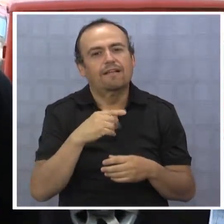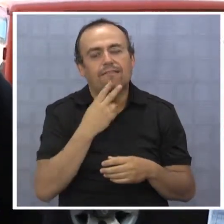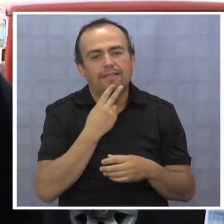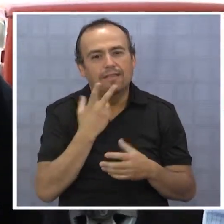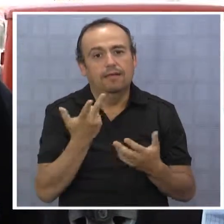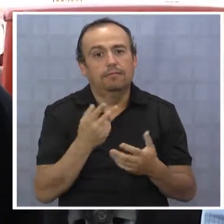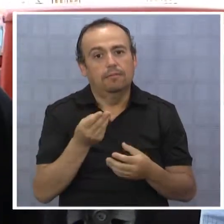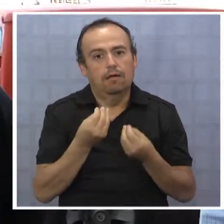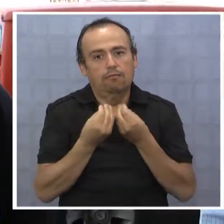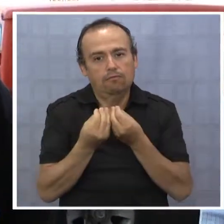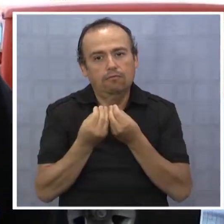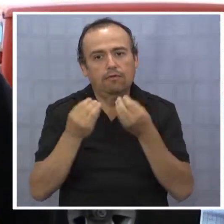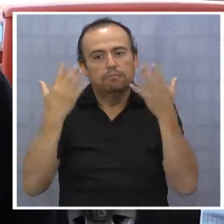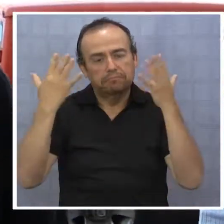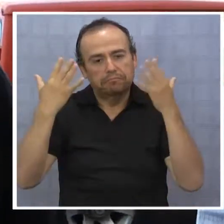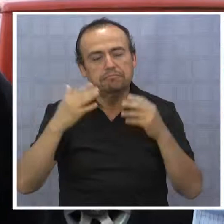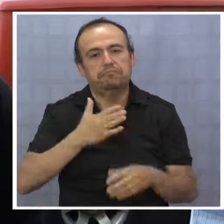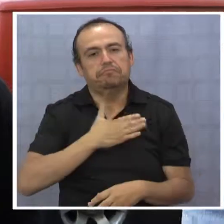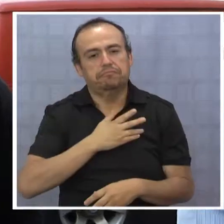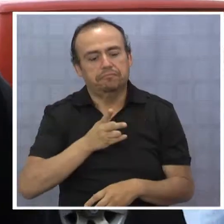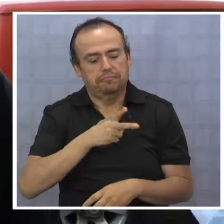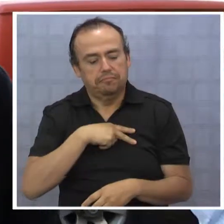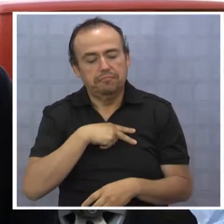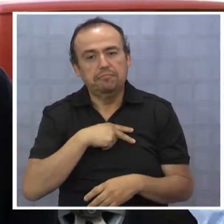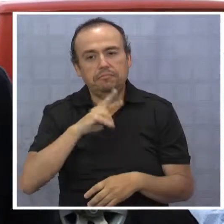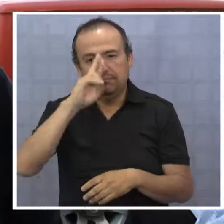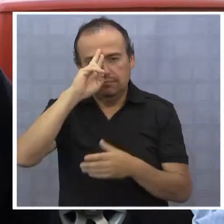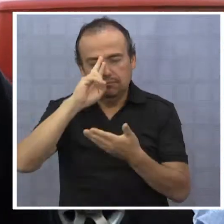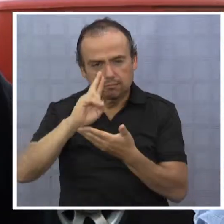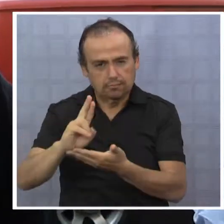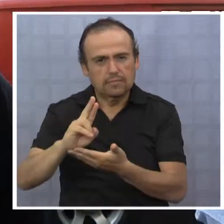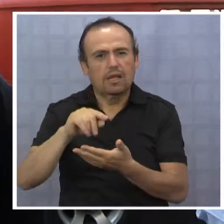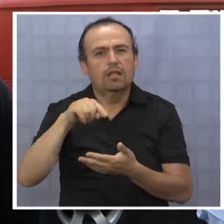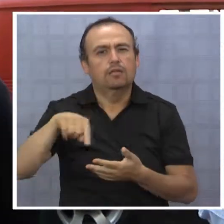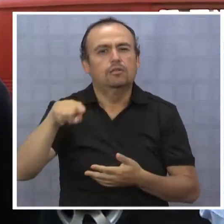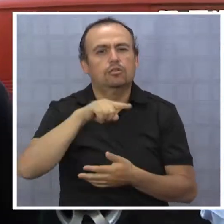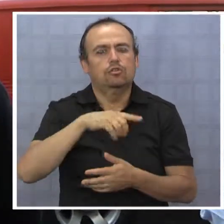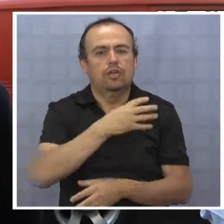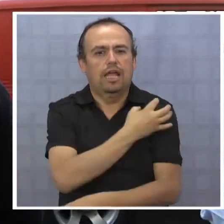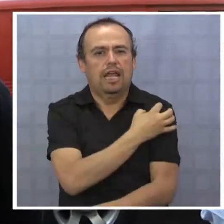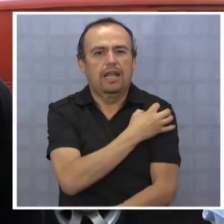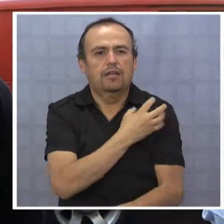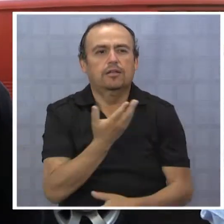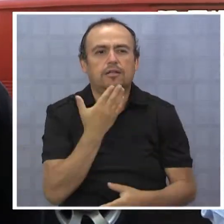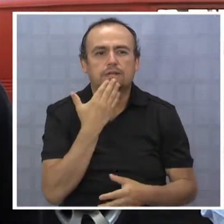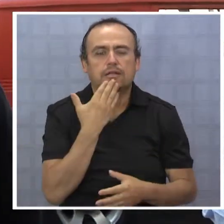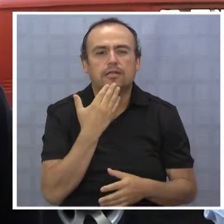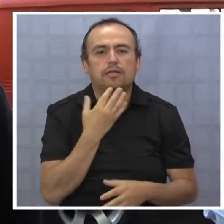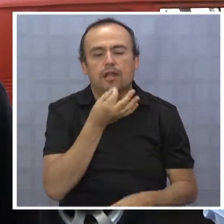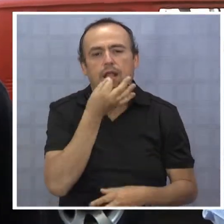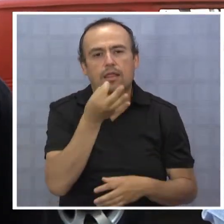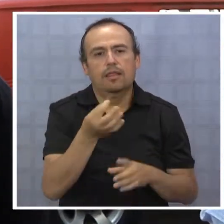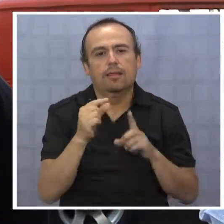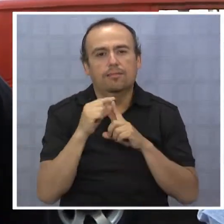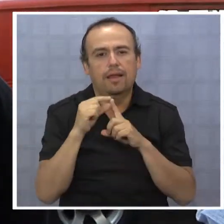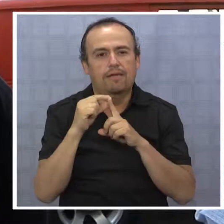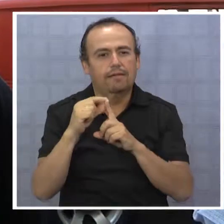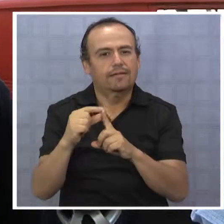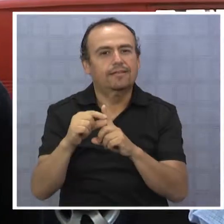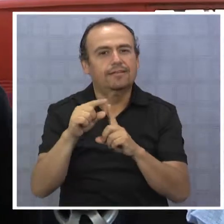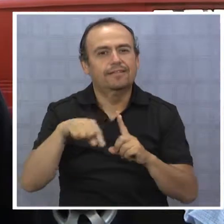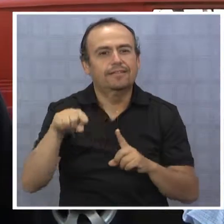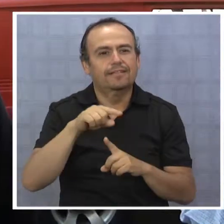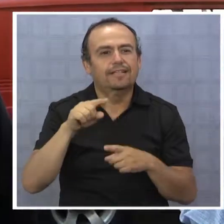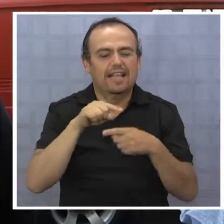merecen que sean celebrados, merecen, no es cierto, el reconocimiento de toda la región y un poco eso apuntaba hoy día esta